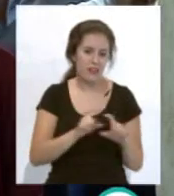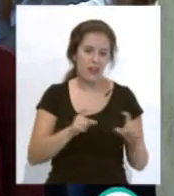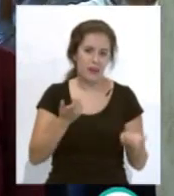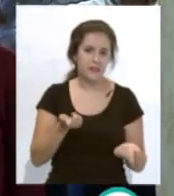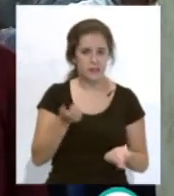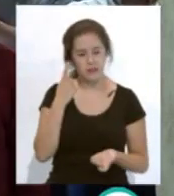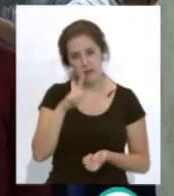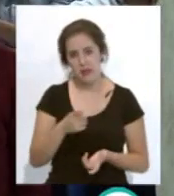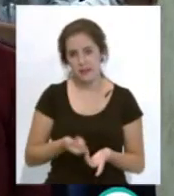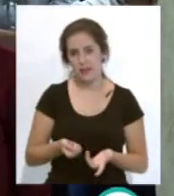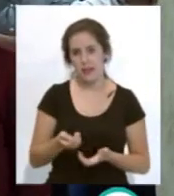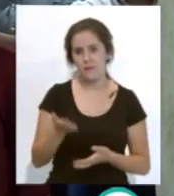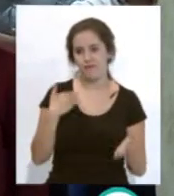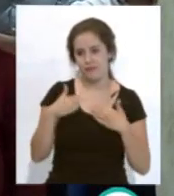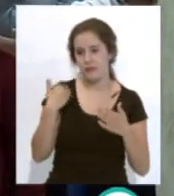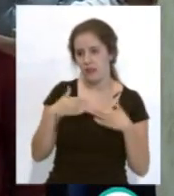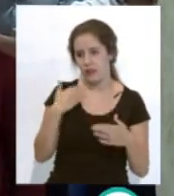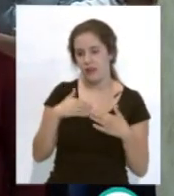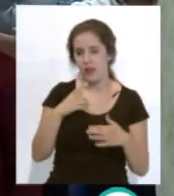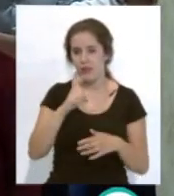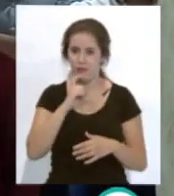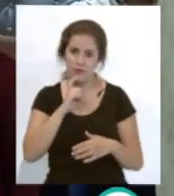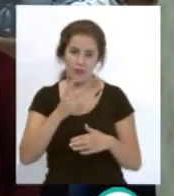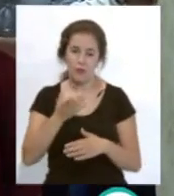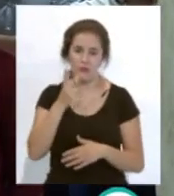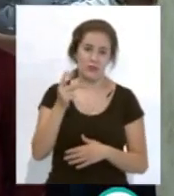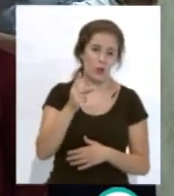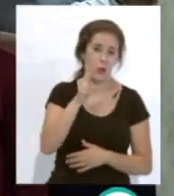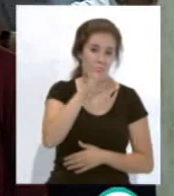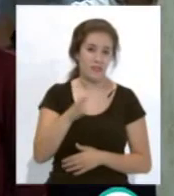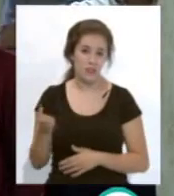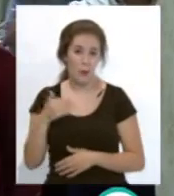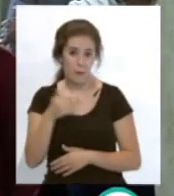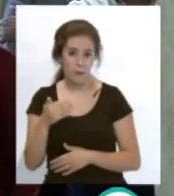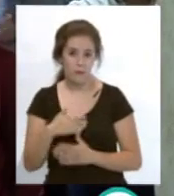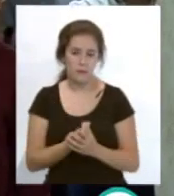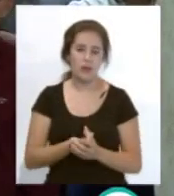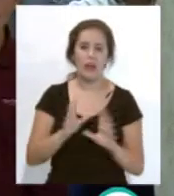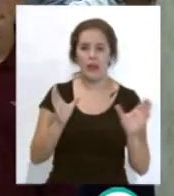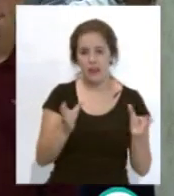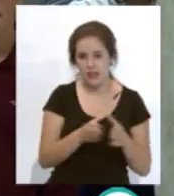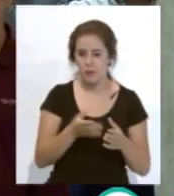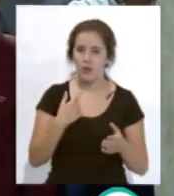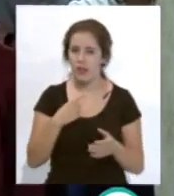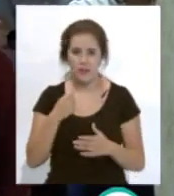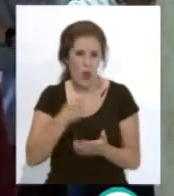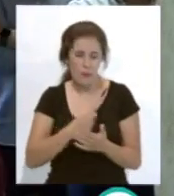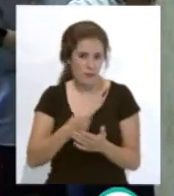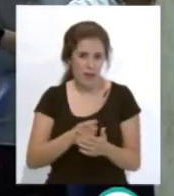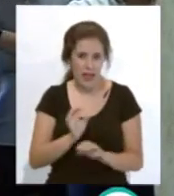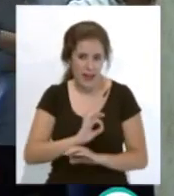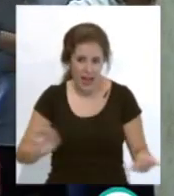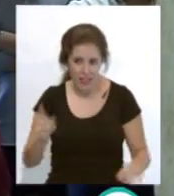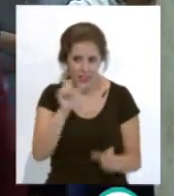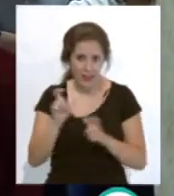venía de un calvario de segunda división B, un equipo en liquidación donde no se le pagaba absolutamente a